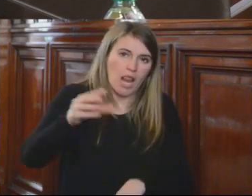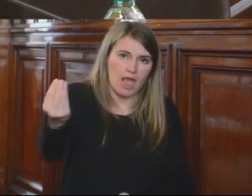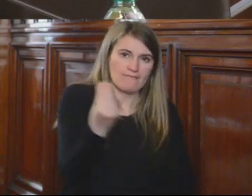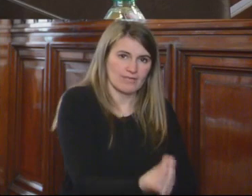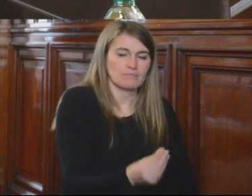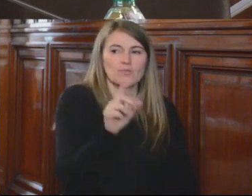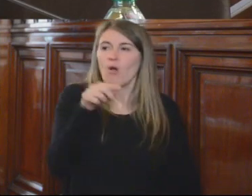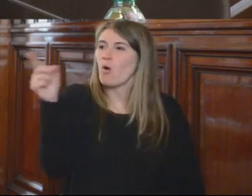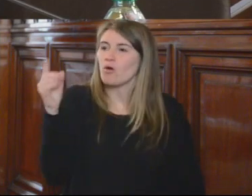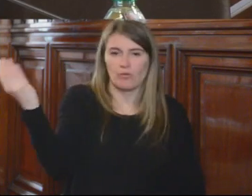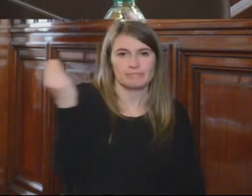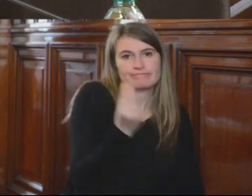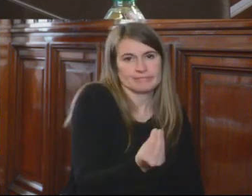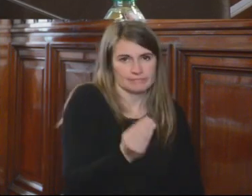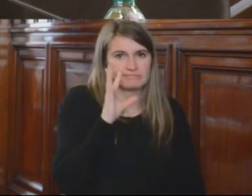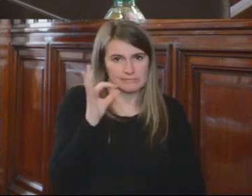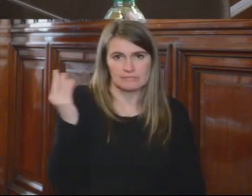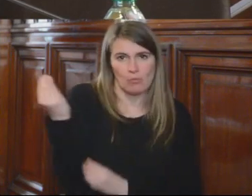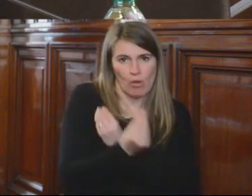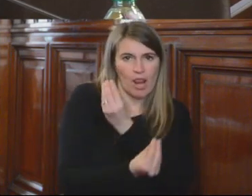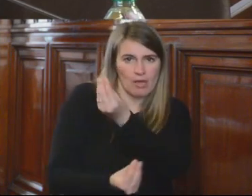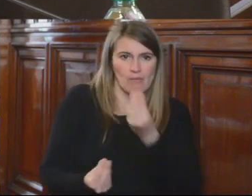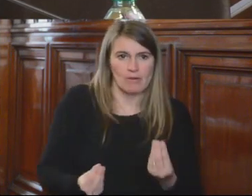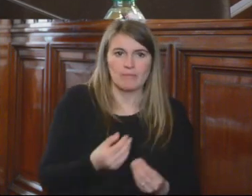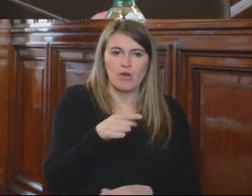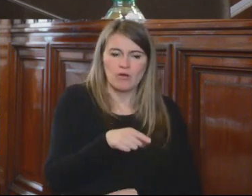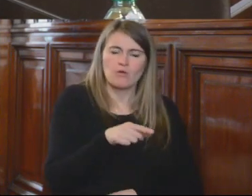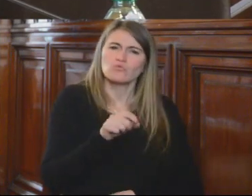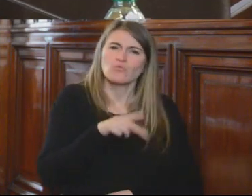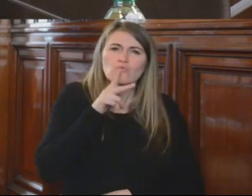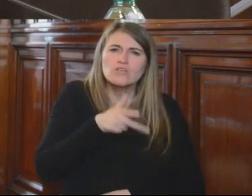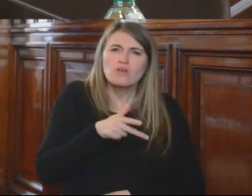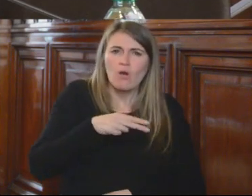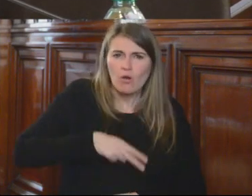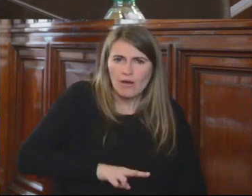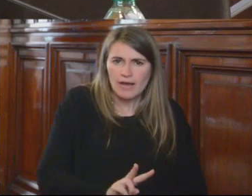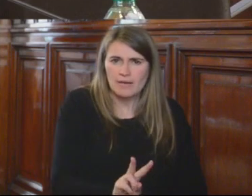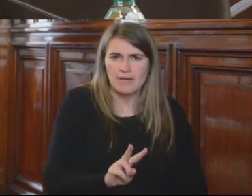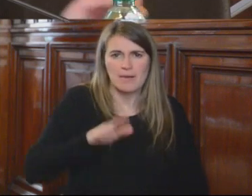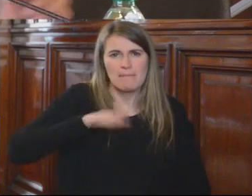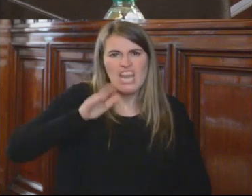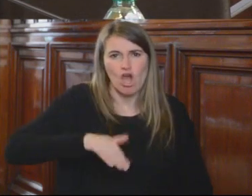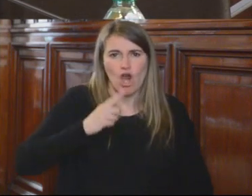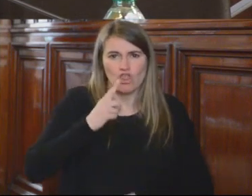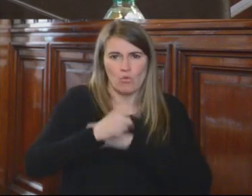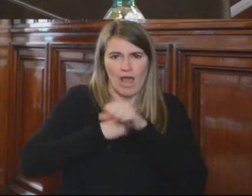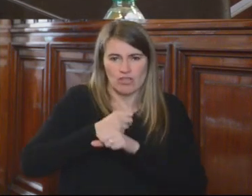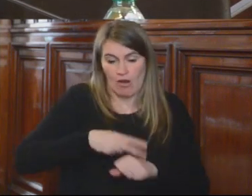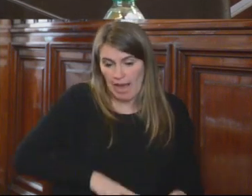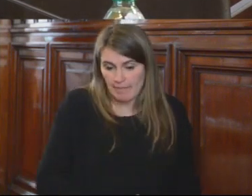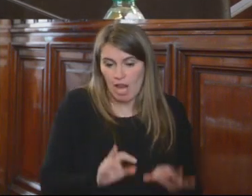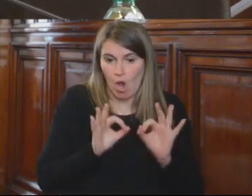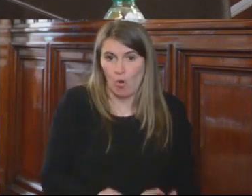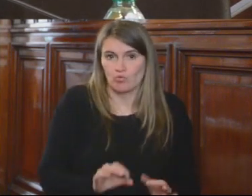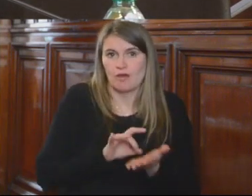que tenía dos gemelos, un padre de familia menores del año de edad. Las otras